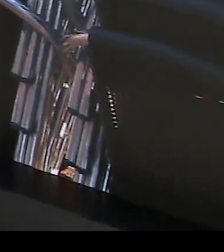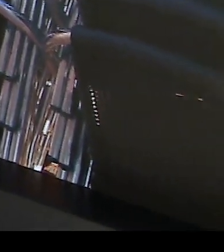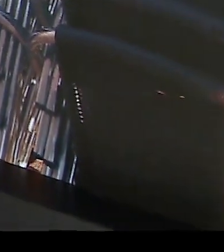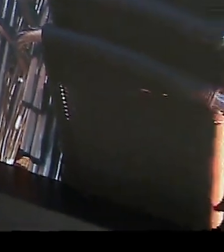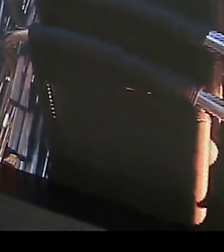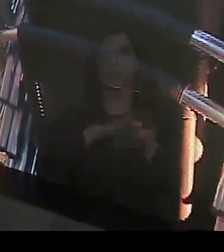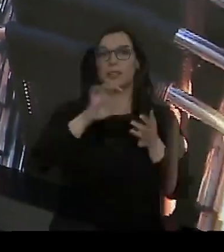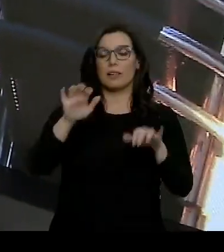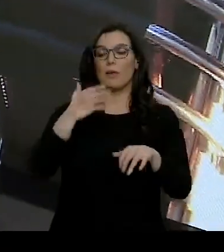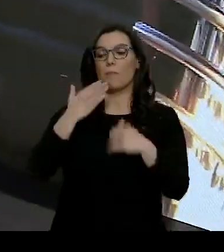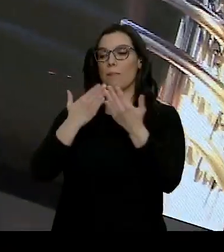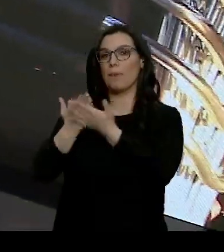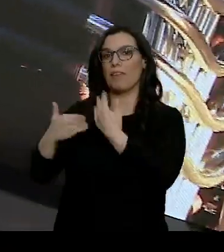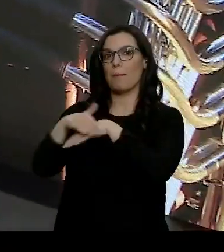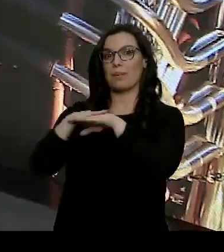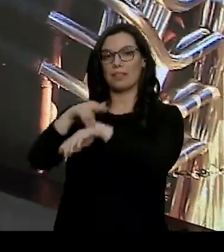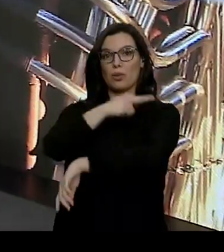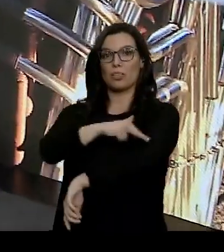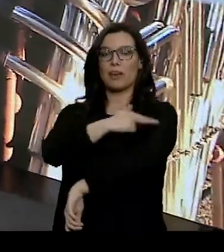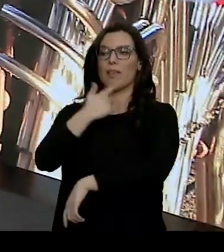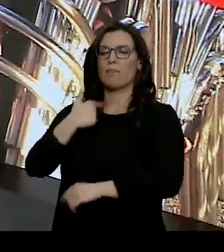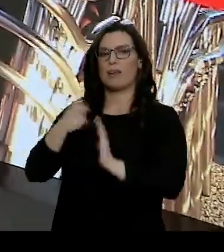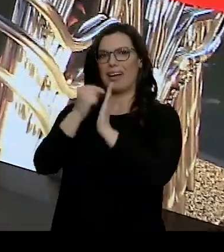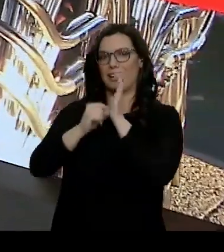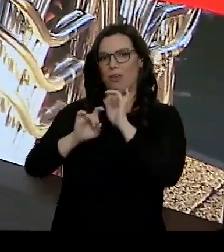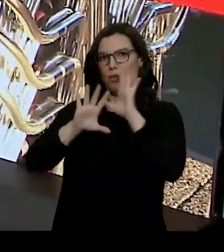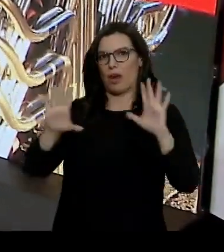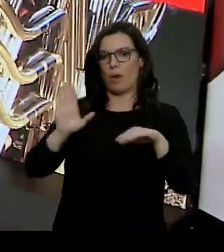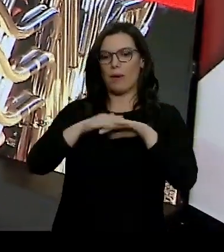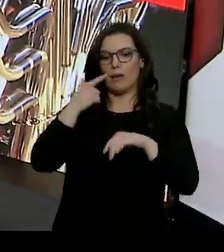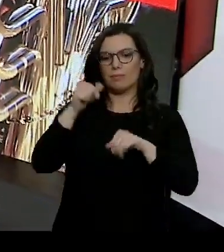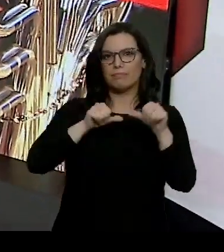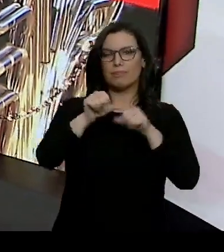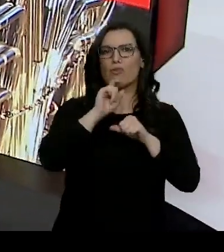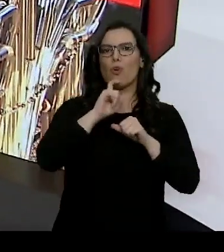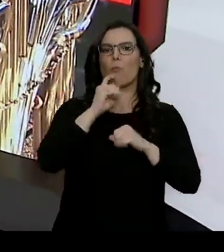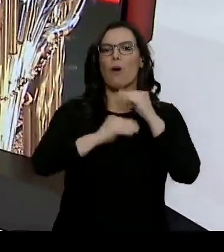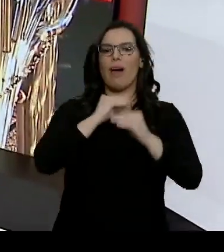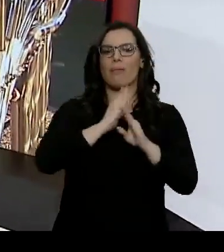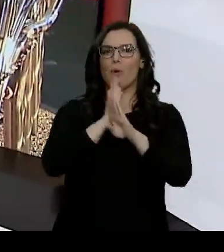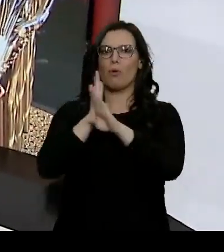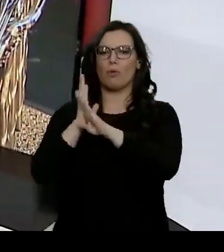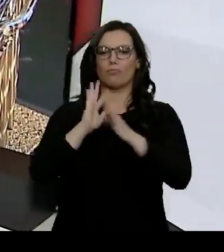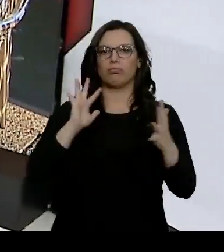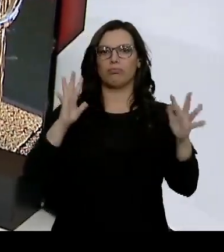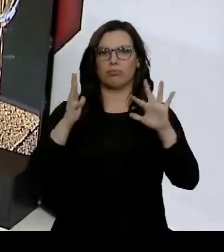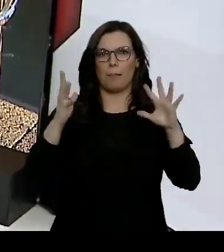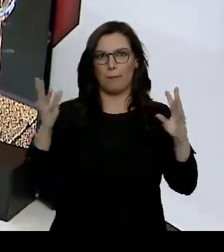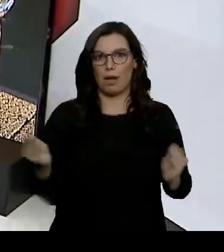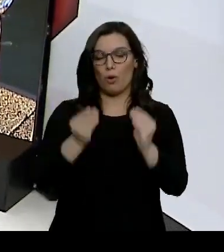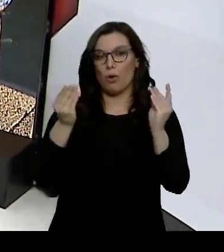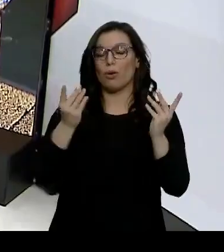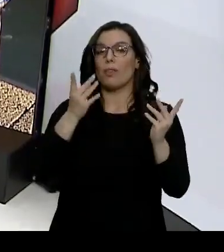Castilla y León le pide al Ministerio de Sanidad criterios claros para afrontar la desescalada. De momento la Junta cree que por ahora